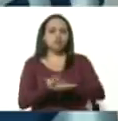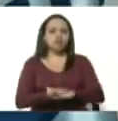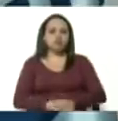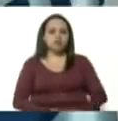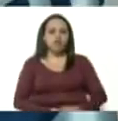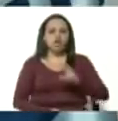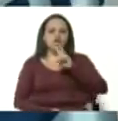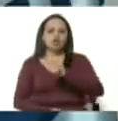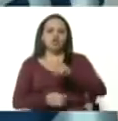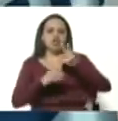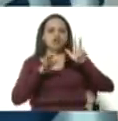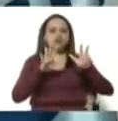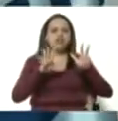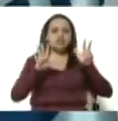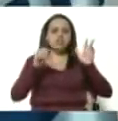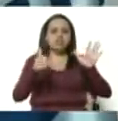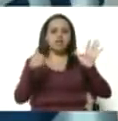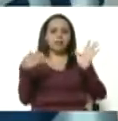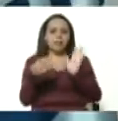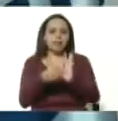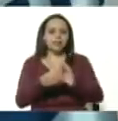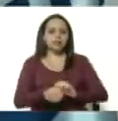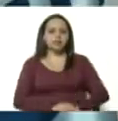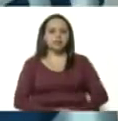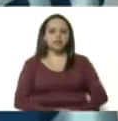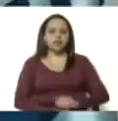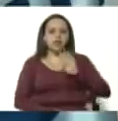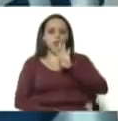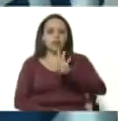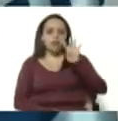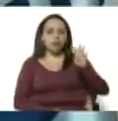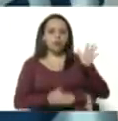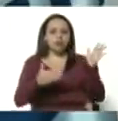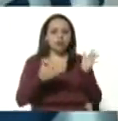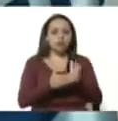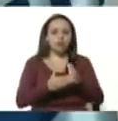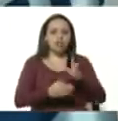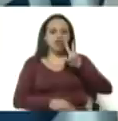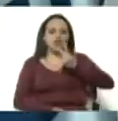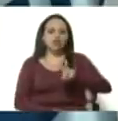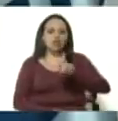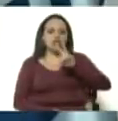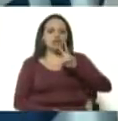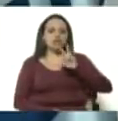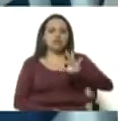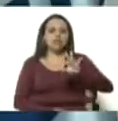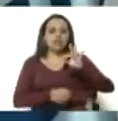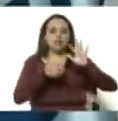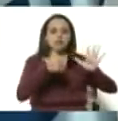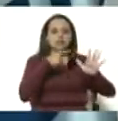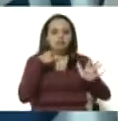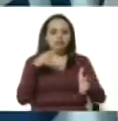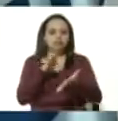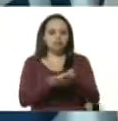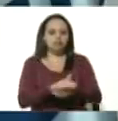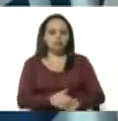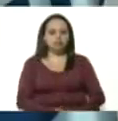286 mil casos confirmados y 44 mil 236 fallecidos